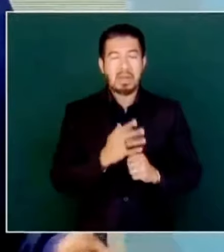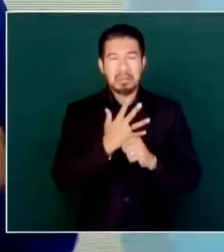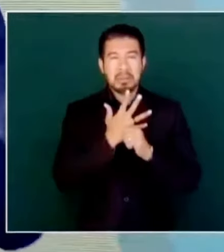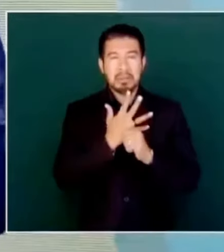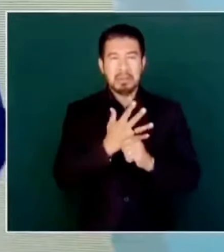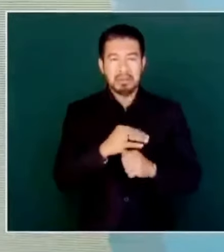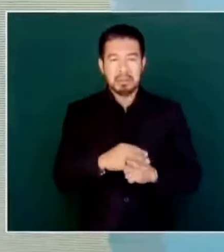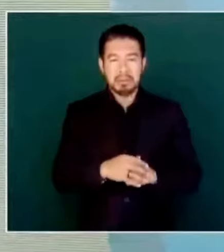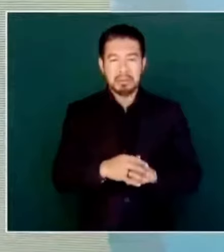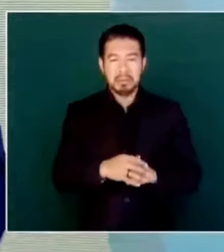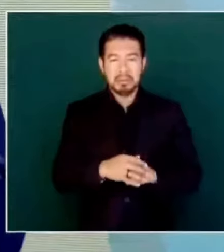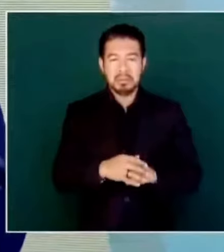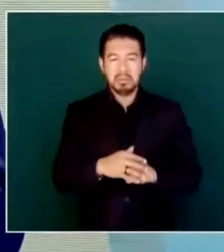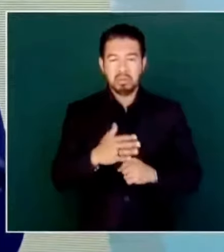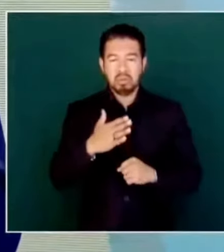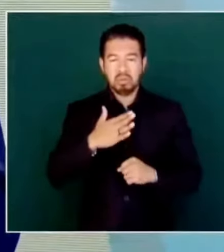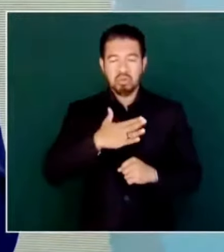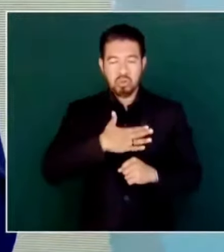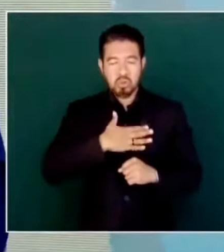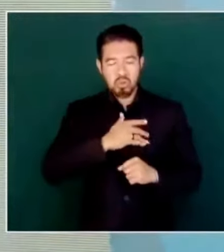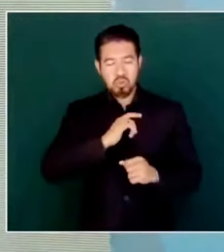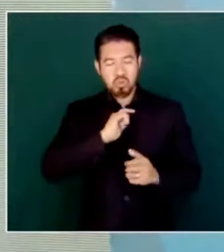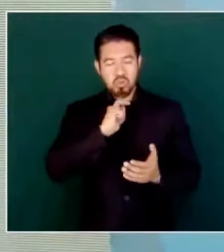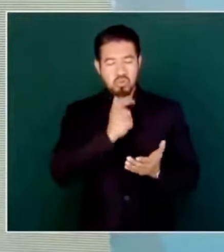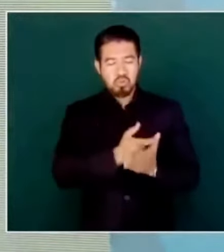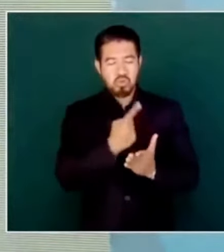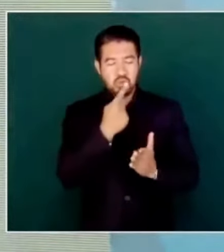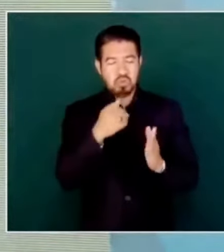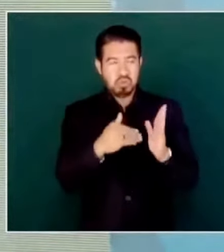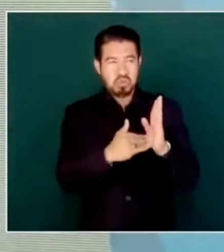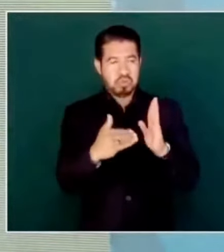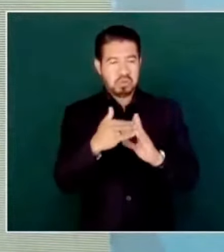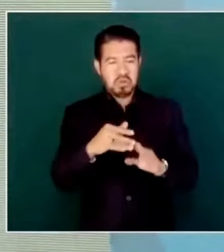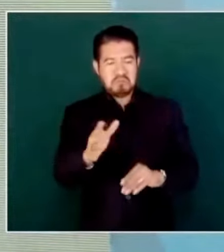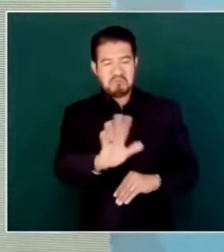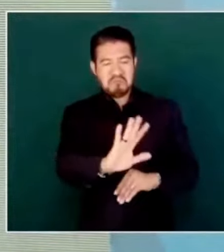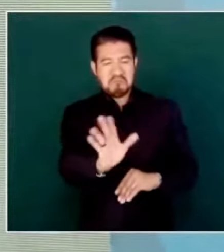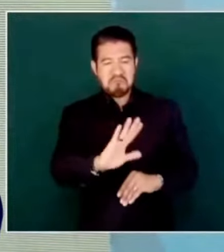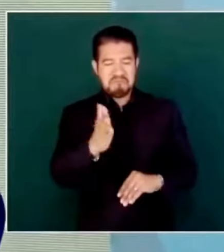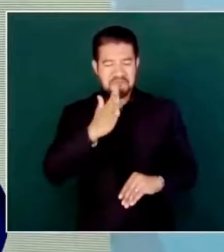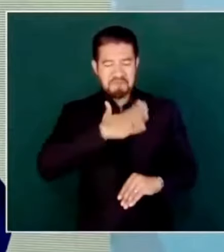yo no doy un millón, yo doy cinco millones de dólares.